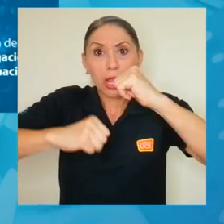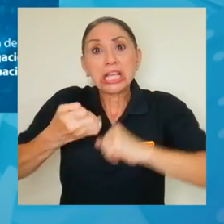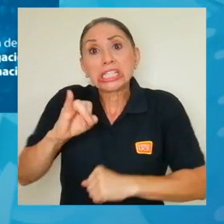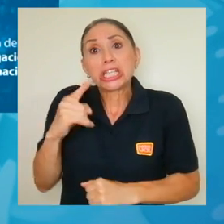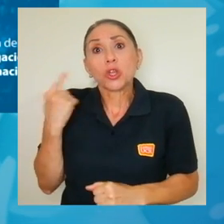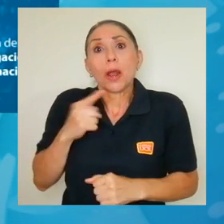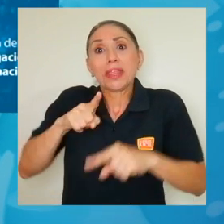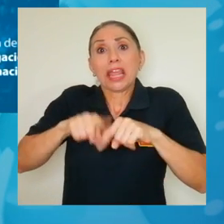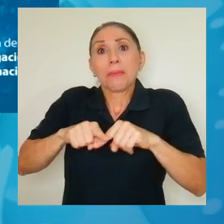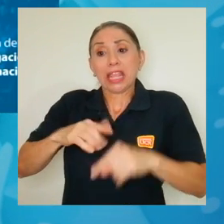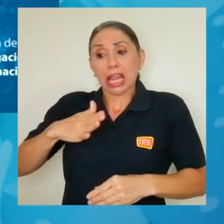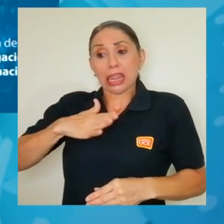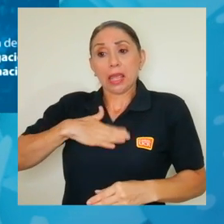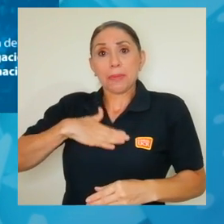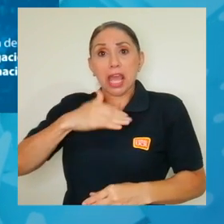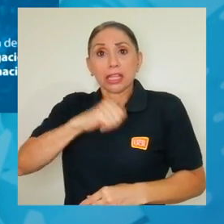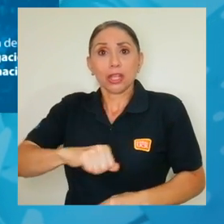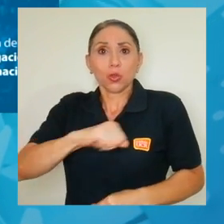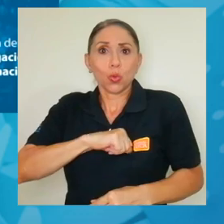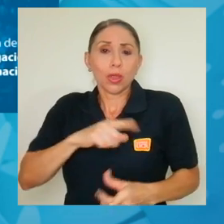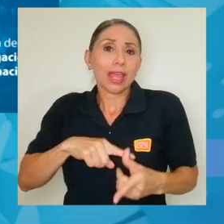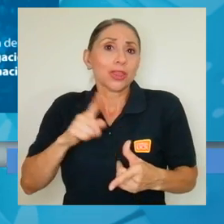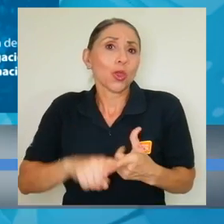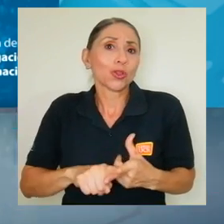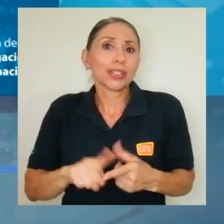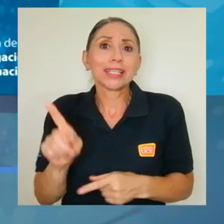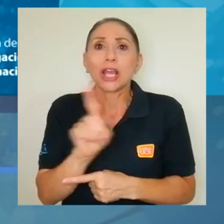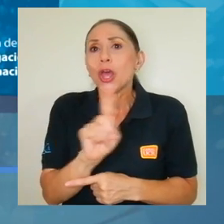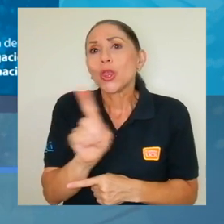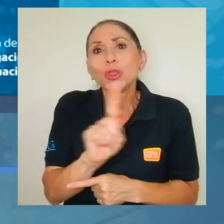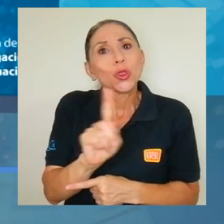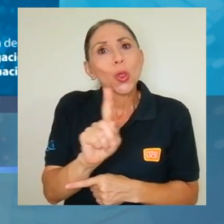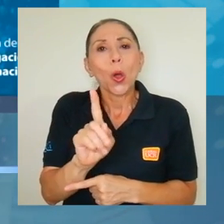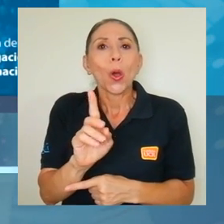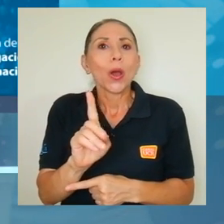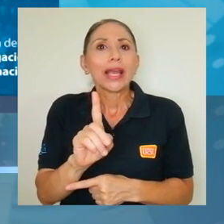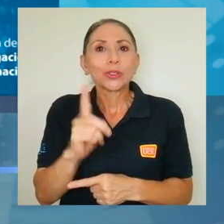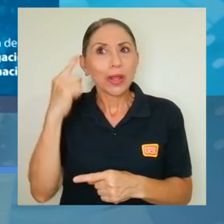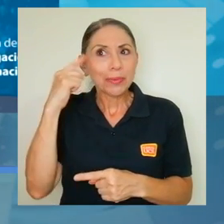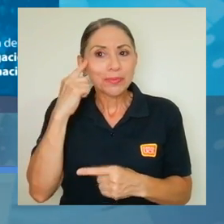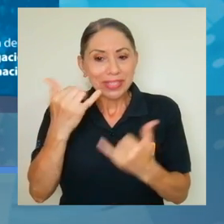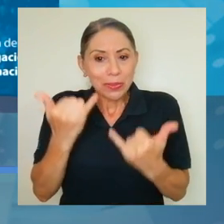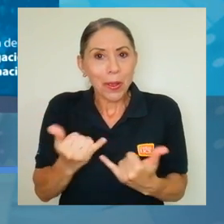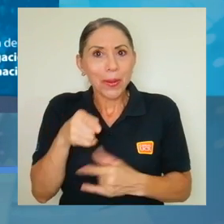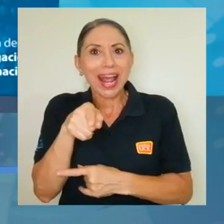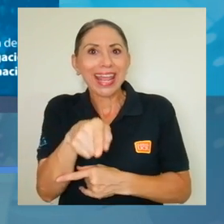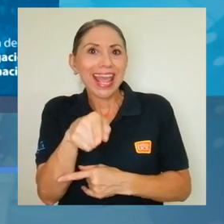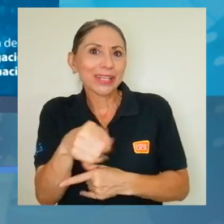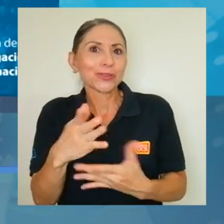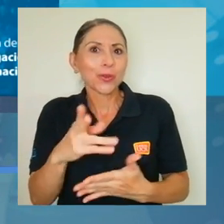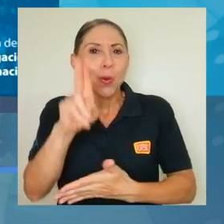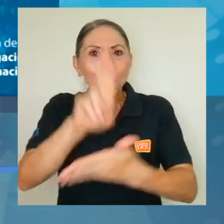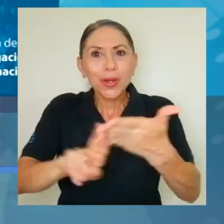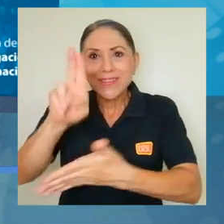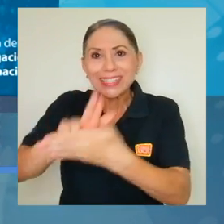tendríamos que estar recurriendo a que las academias le enseñen esto o trabajen con sus futuros profesores.